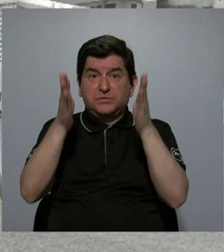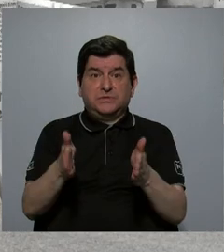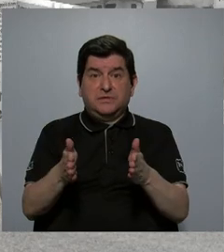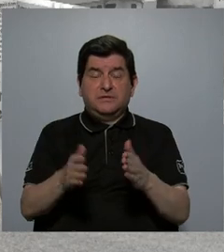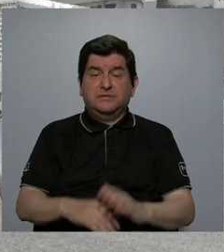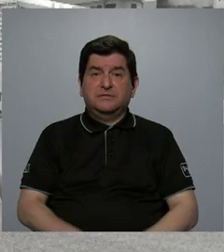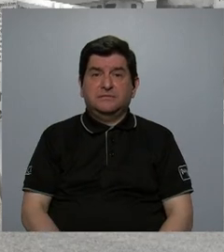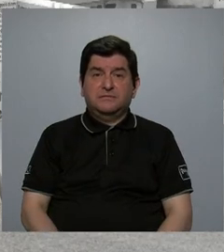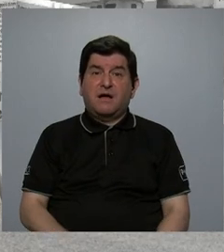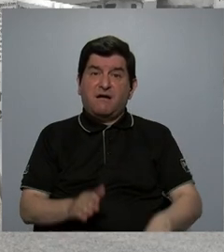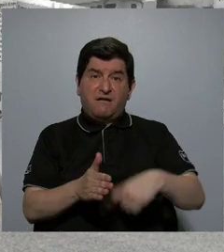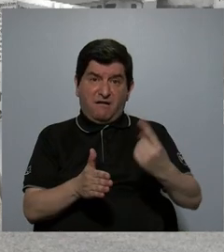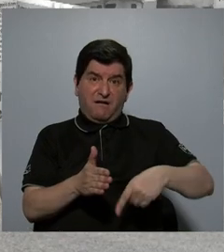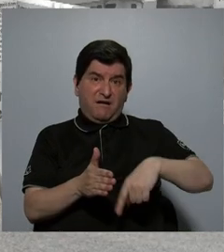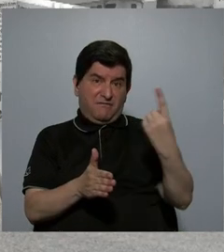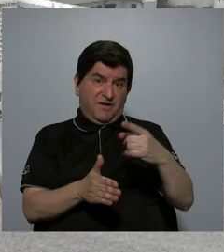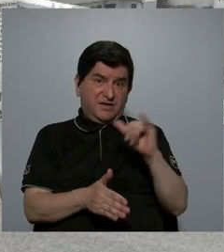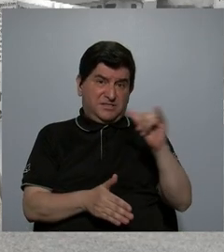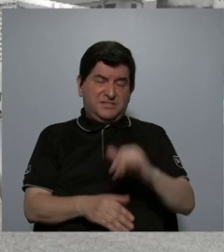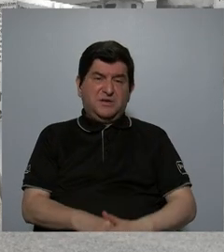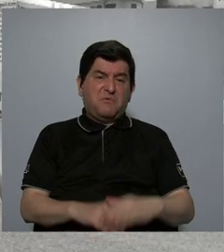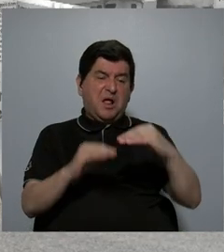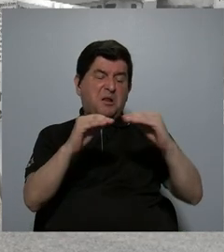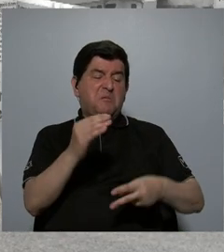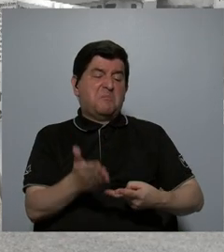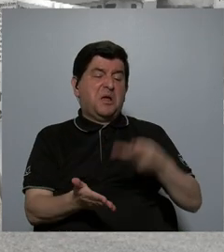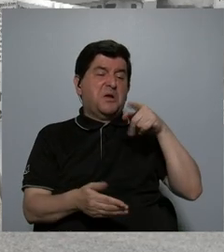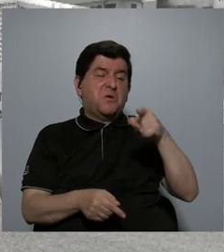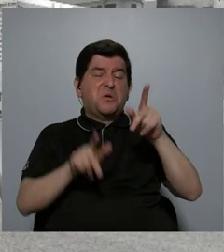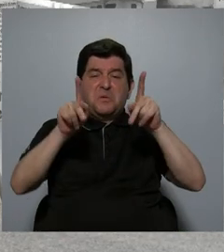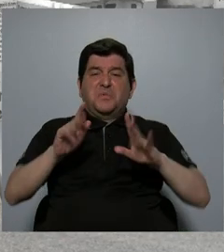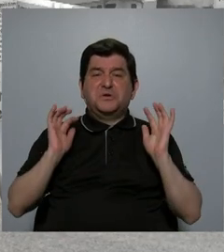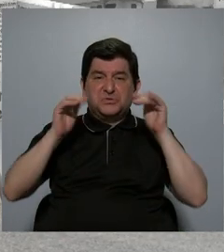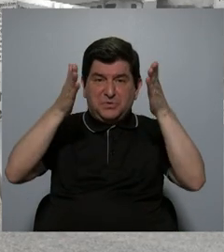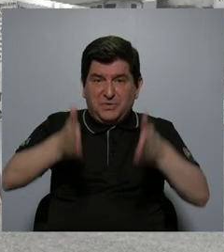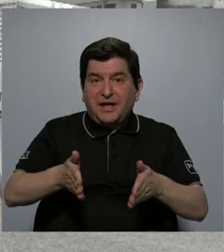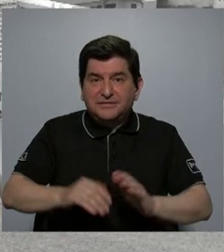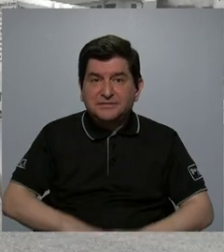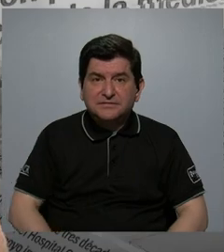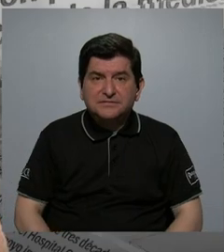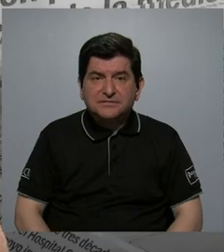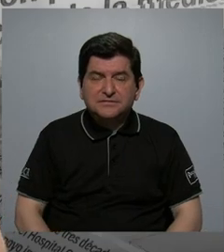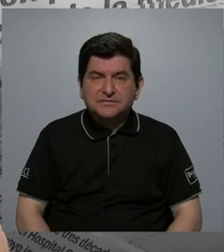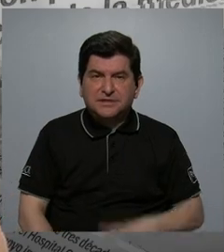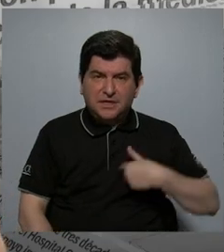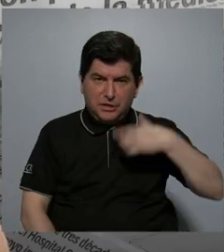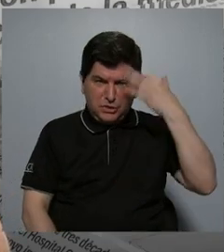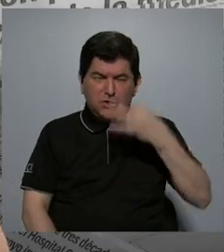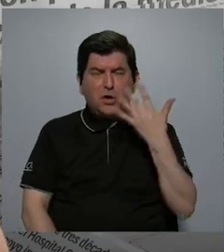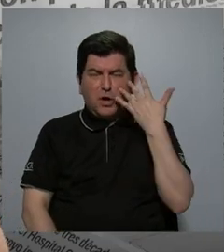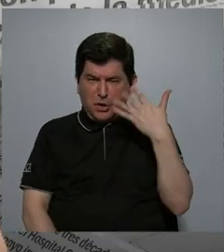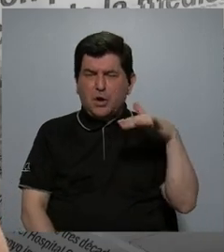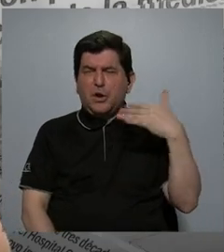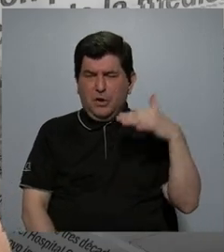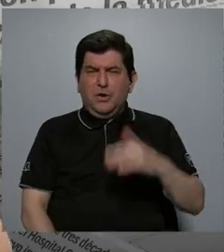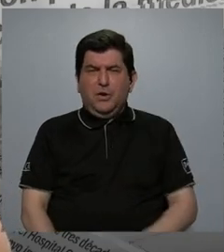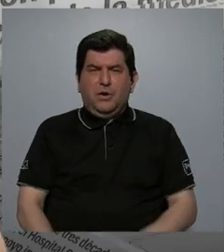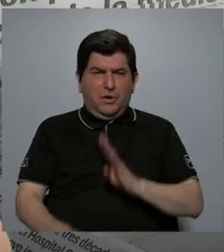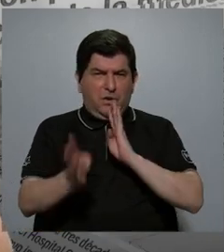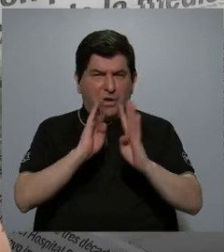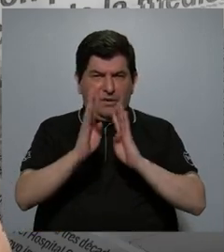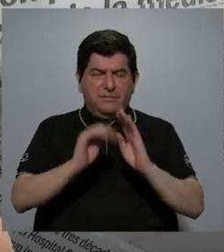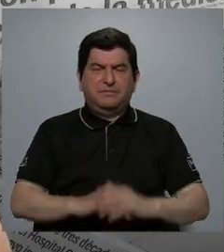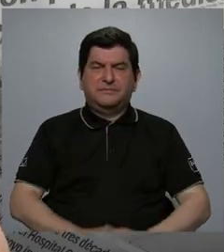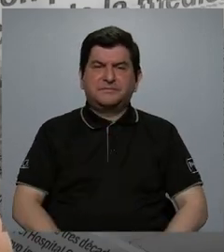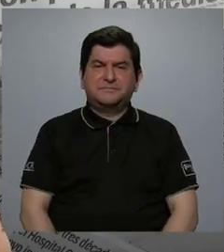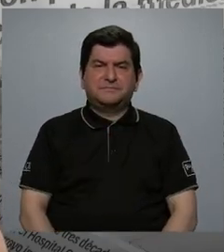efectivamente, a veces hay también menosprecio por el inmigrante. Claro. Yo creo que esto se parece mucho a lo que hemos hablado, por